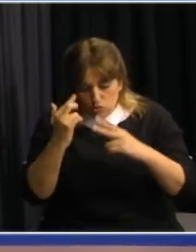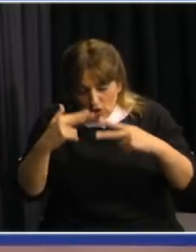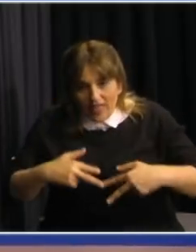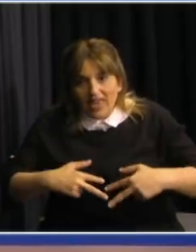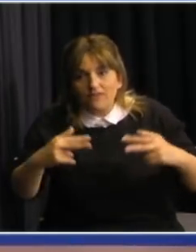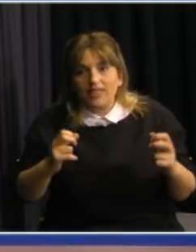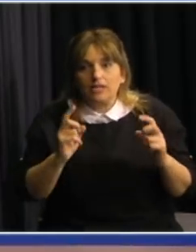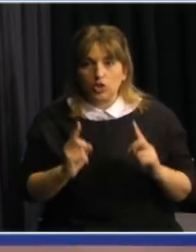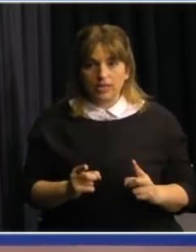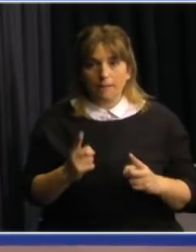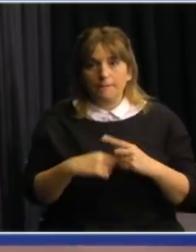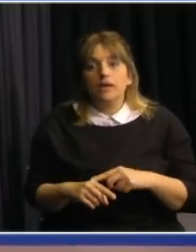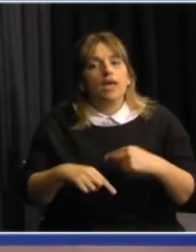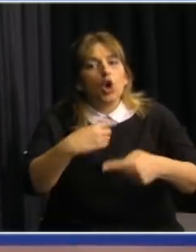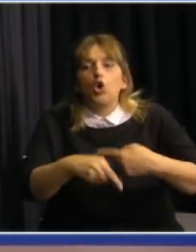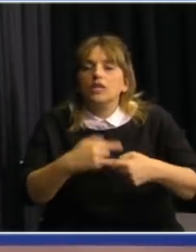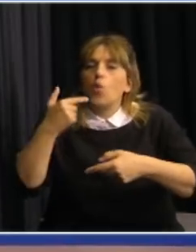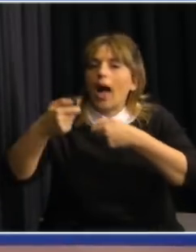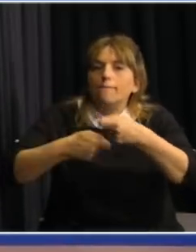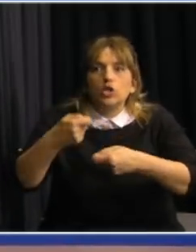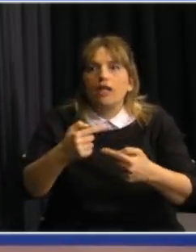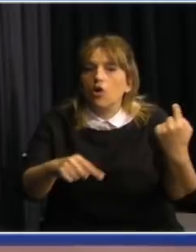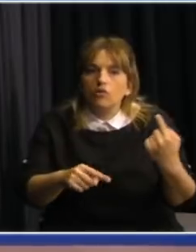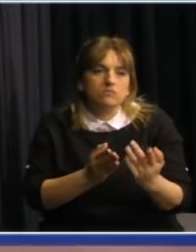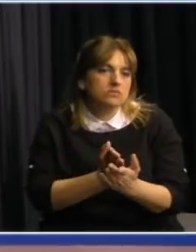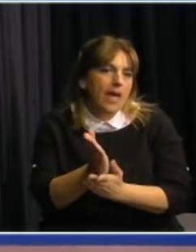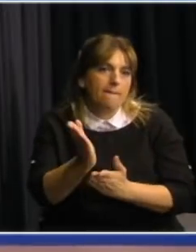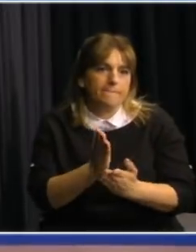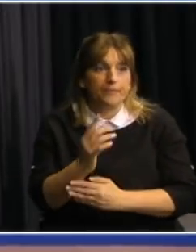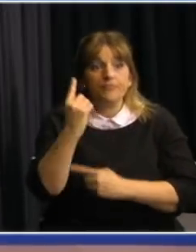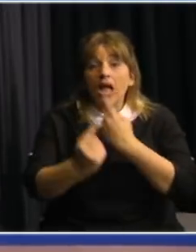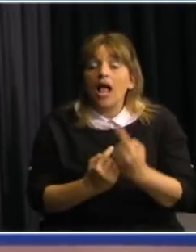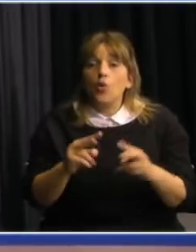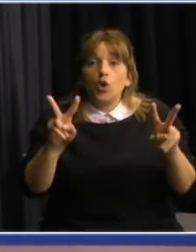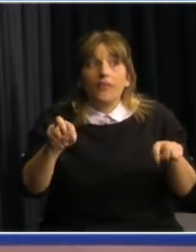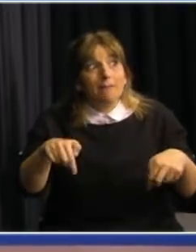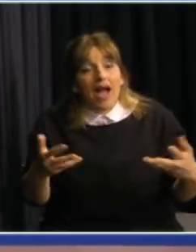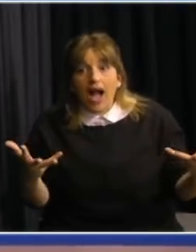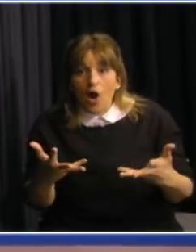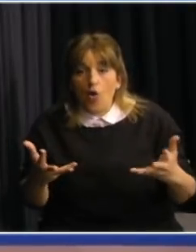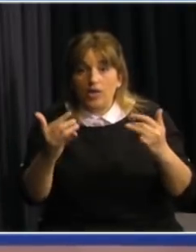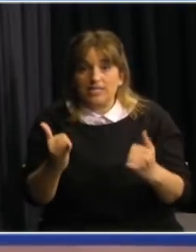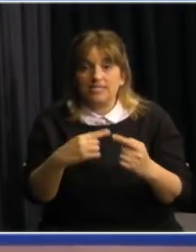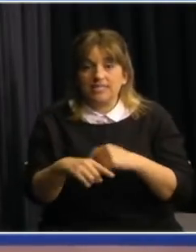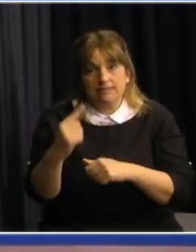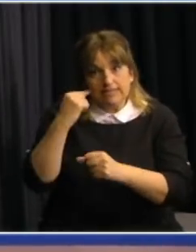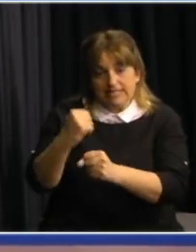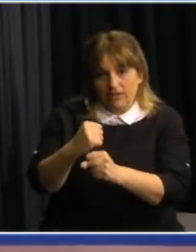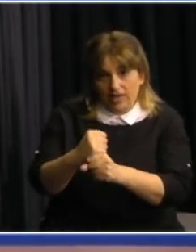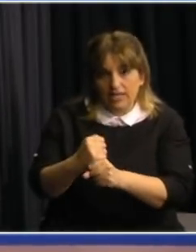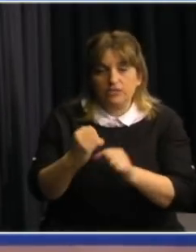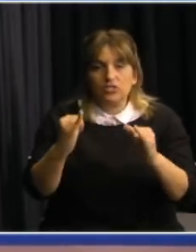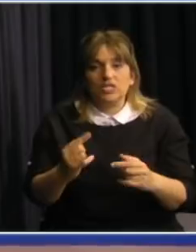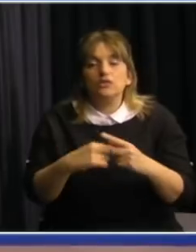son parte que siguen aportando en forma permanente. Algunos de los temas actuales en los que estamos trabajando son